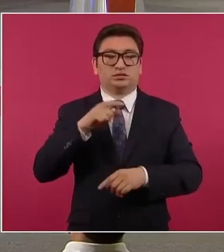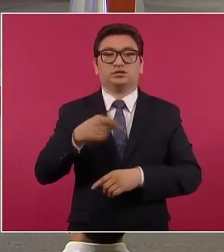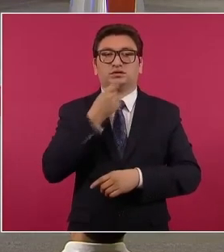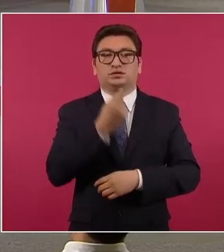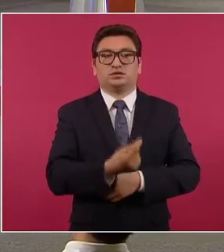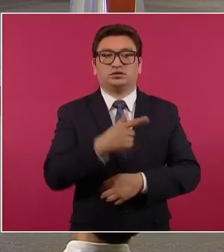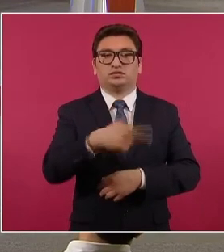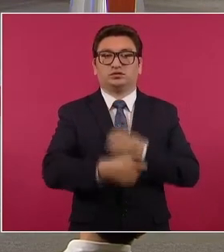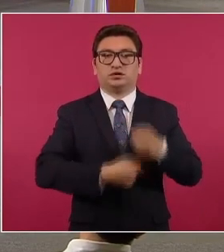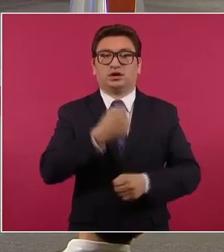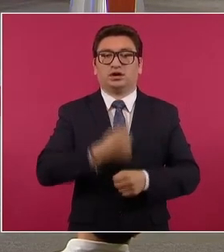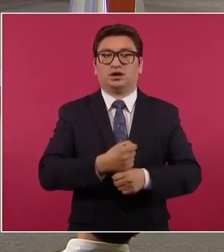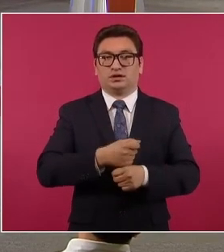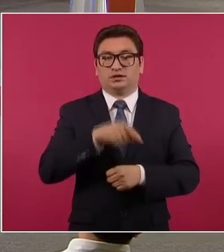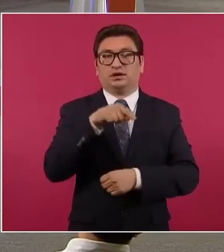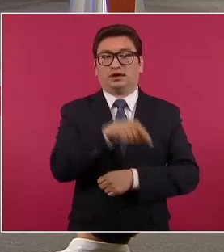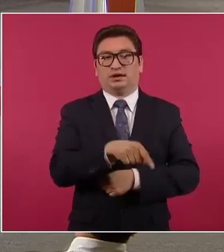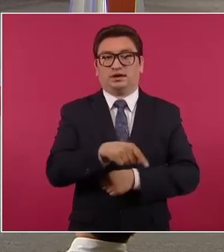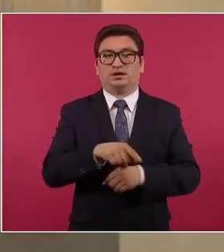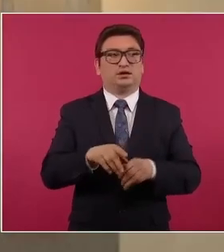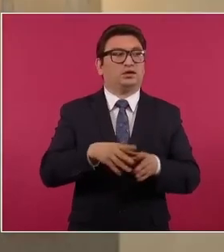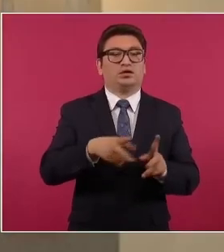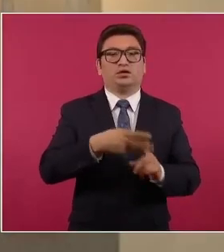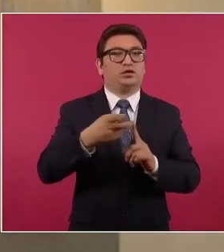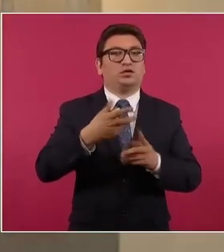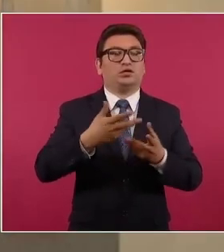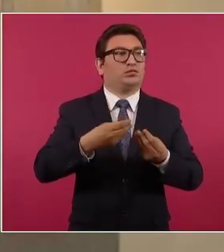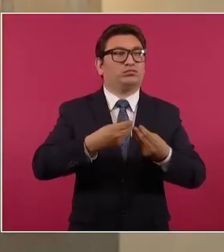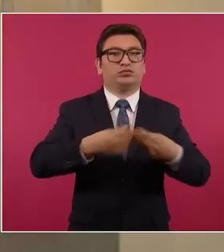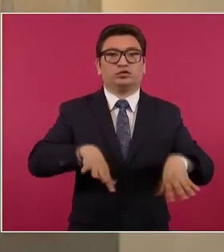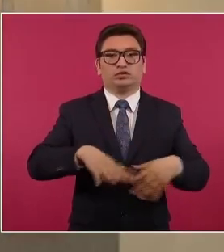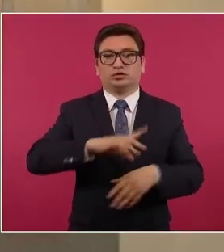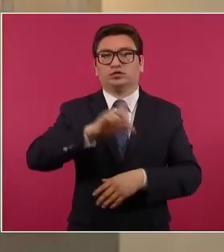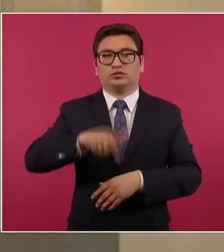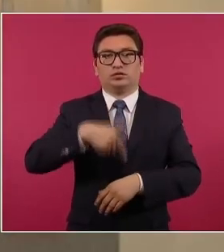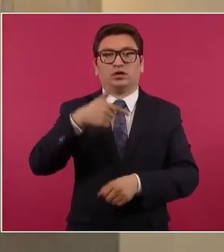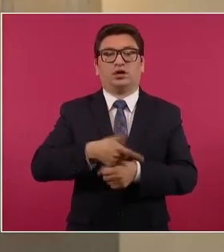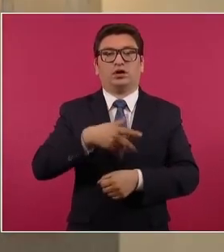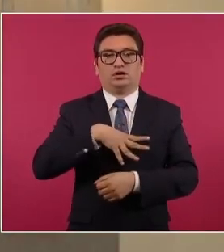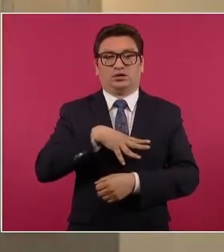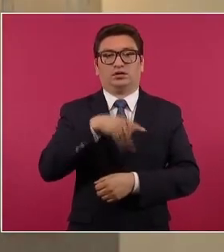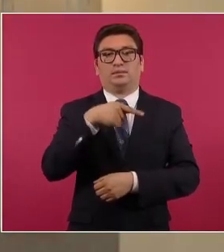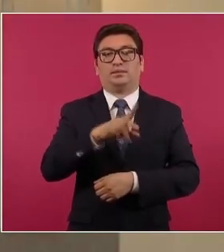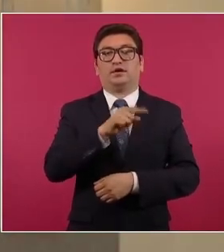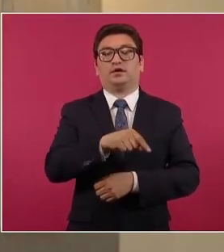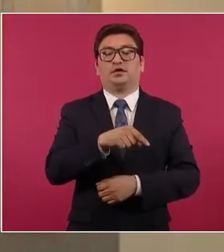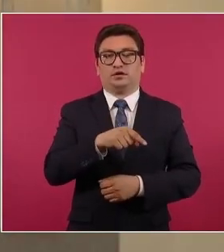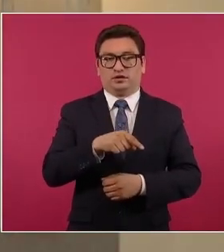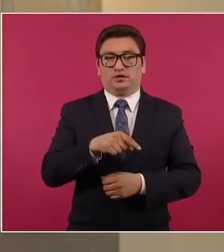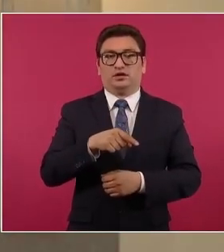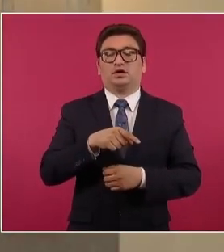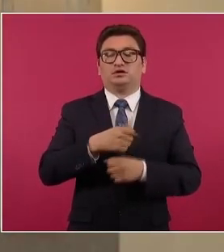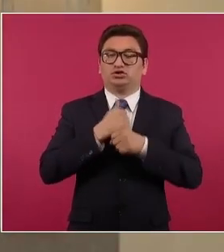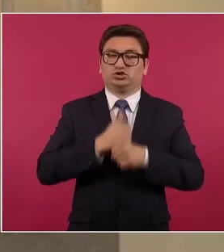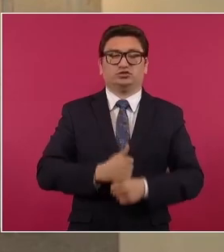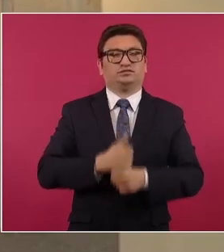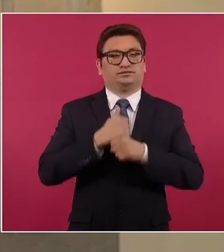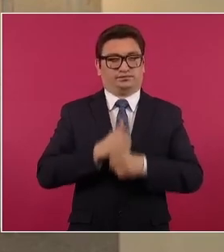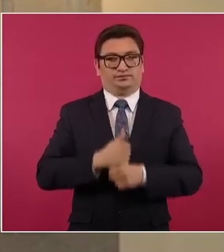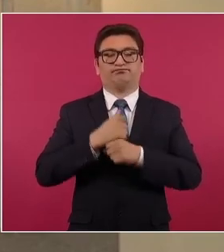12 años, quien fue reportada como desaparecida, finalmente encontrada, pero no obstante, sí sufrió esta